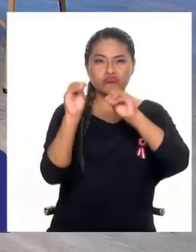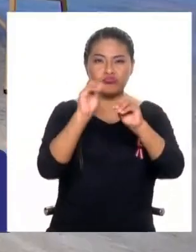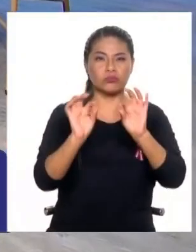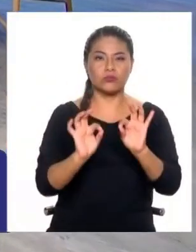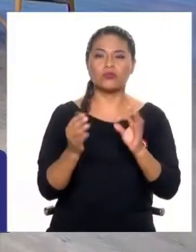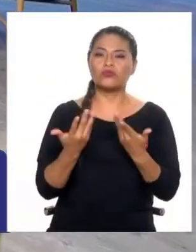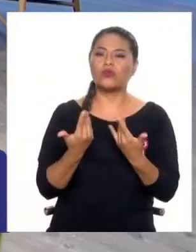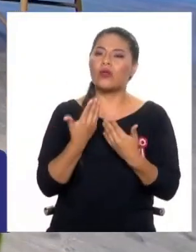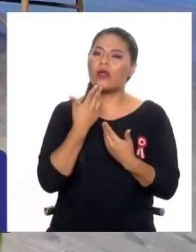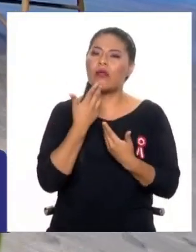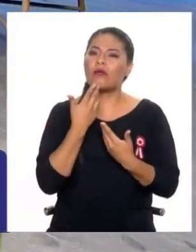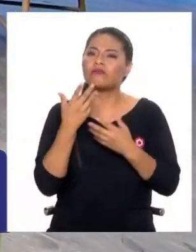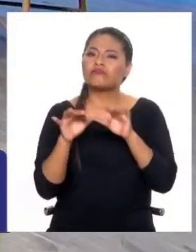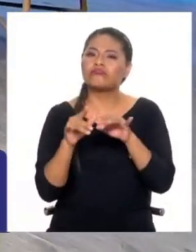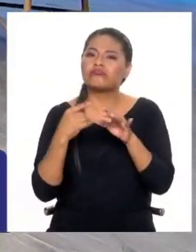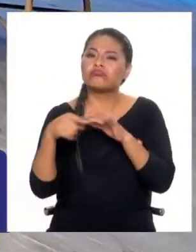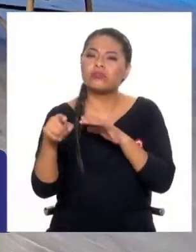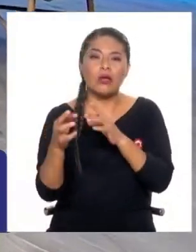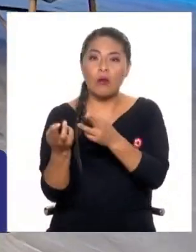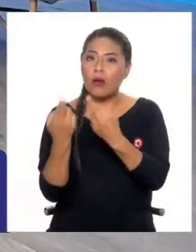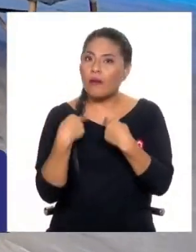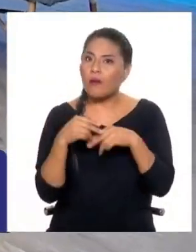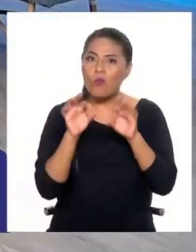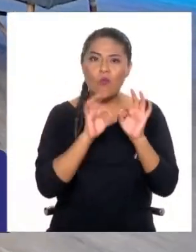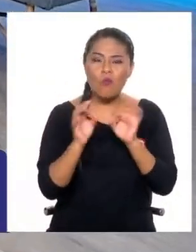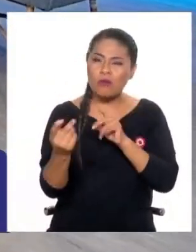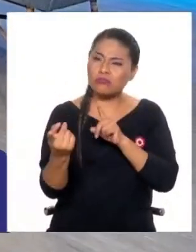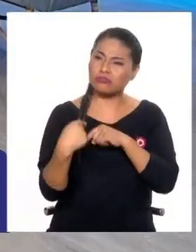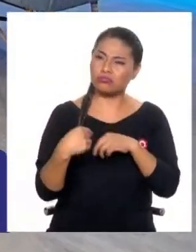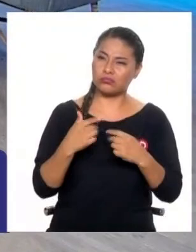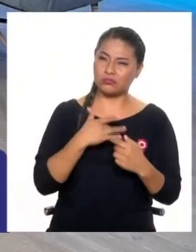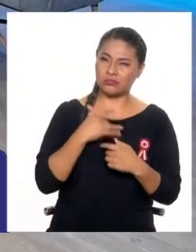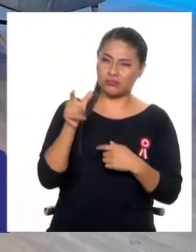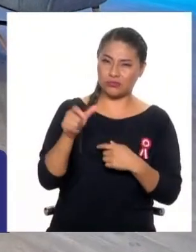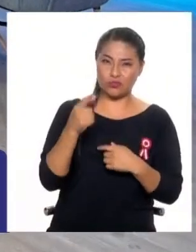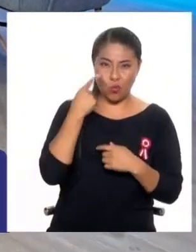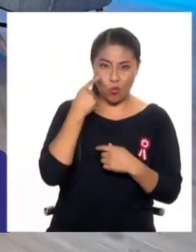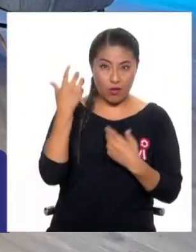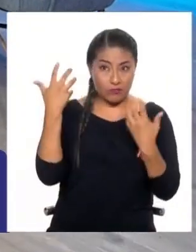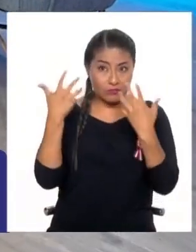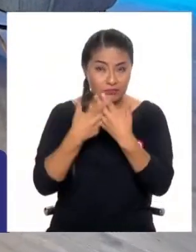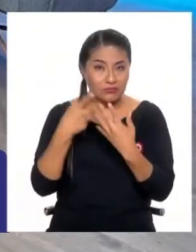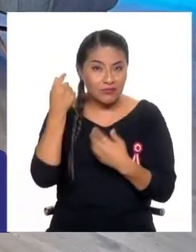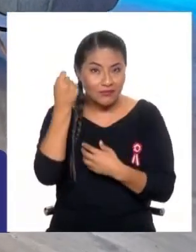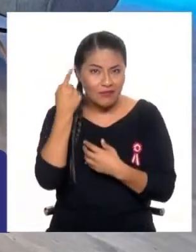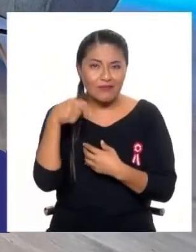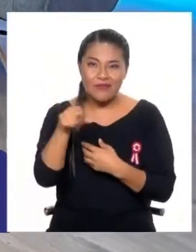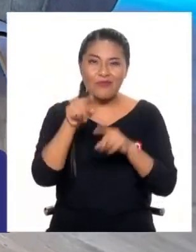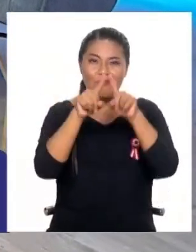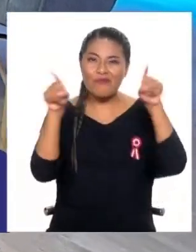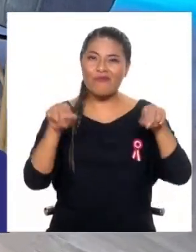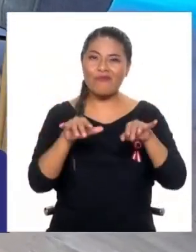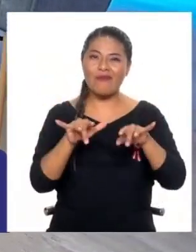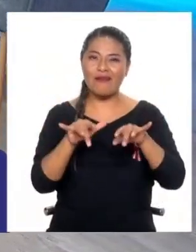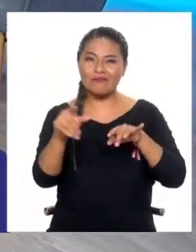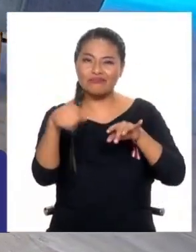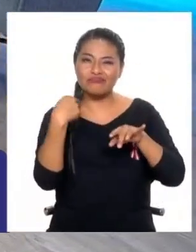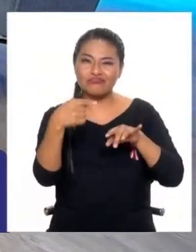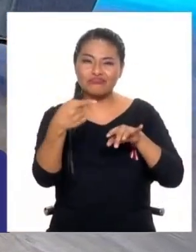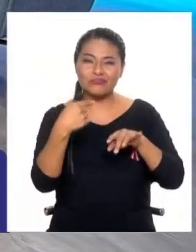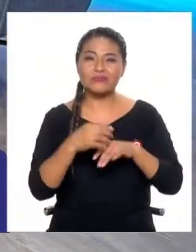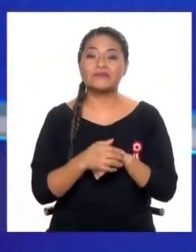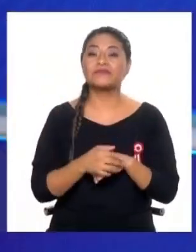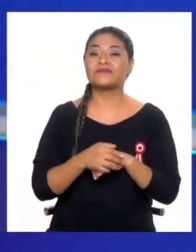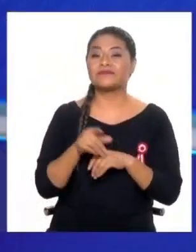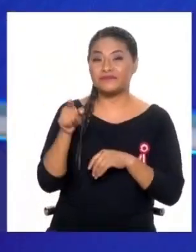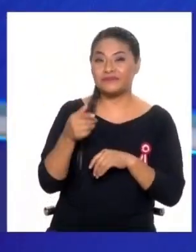le hablemos y que eventualmente también pueda darnos la sensación de que nos está entendiendo. Si uno revisa los lanzamientos, por ejemplo, que hizo